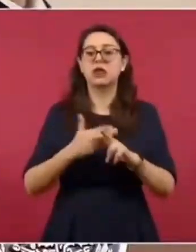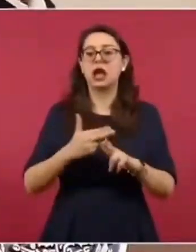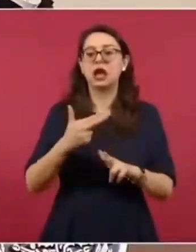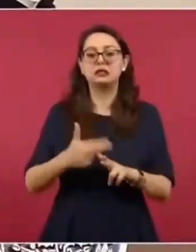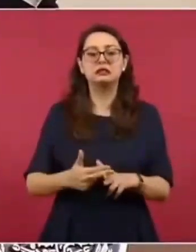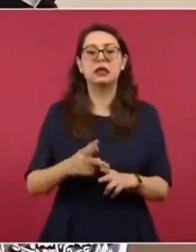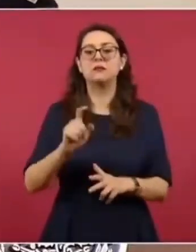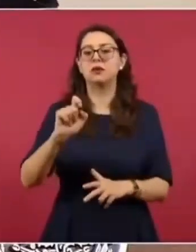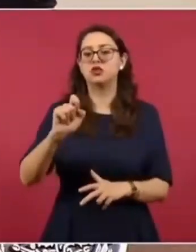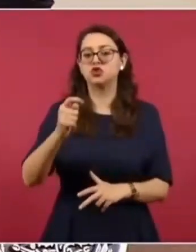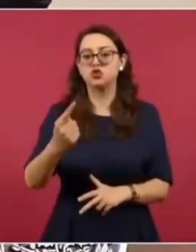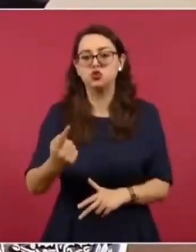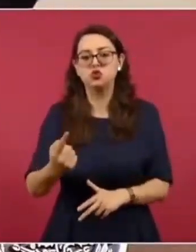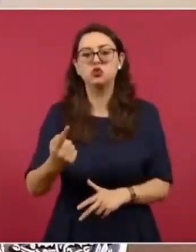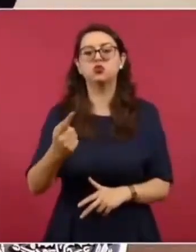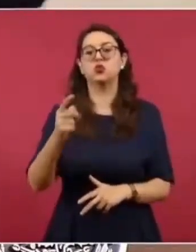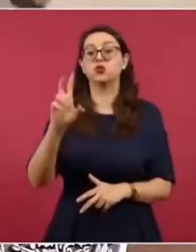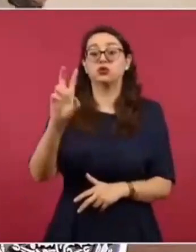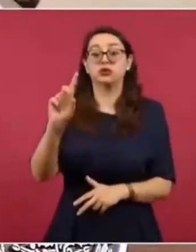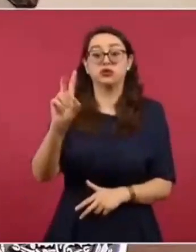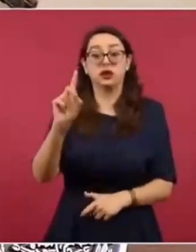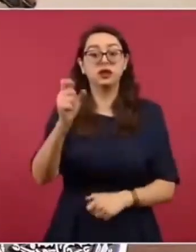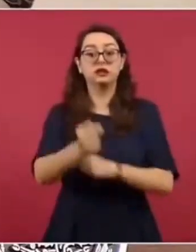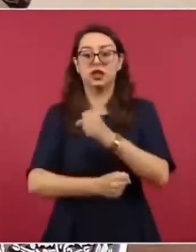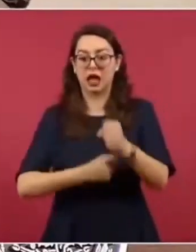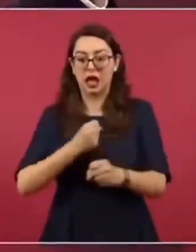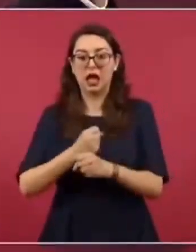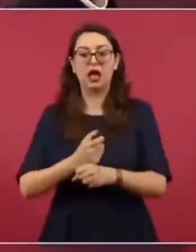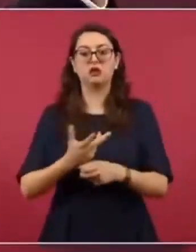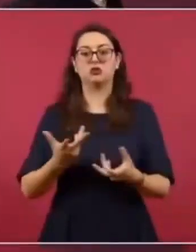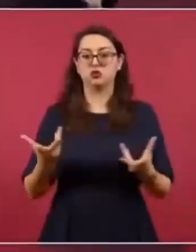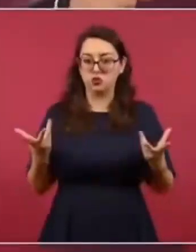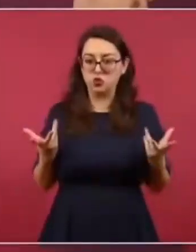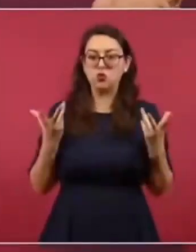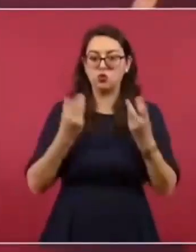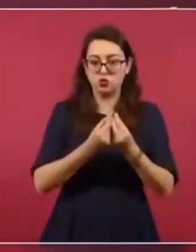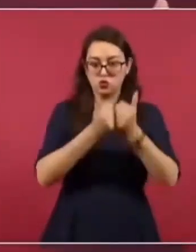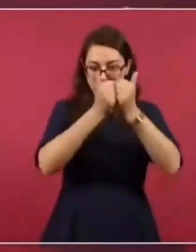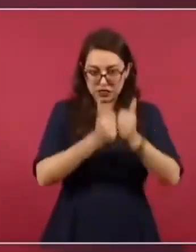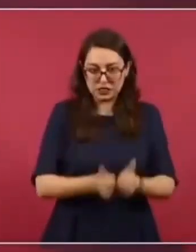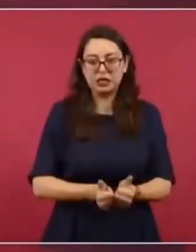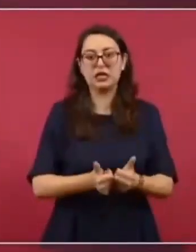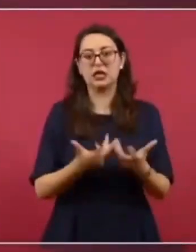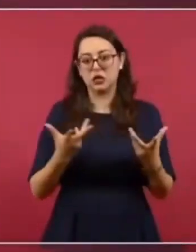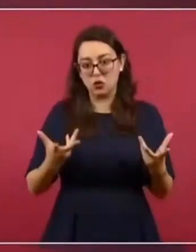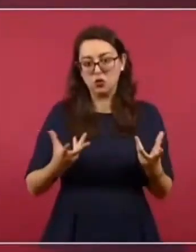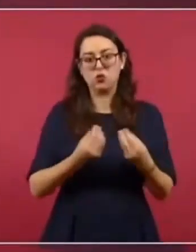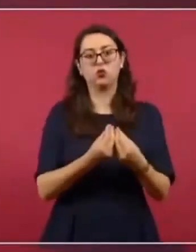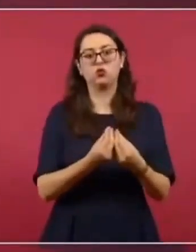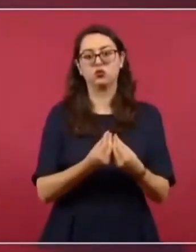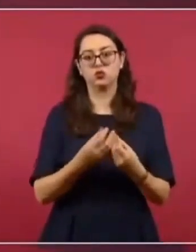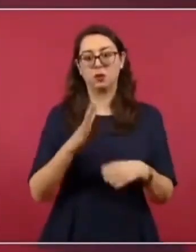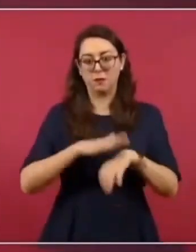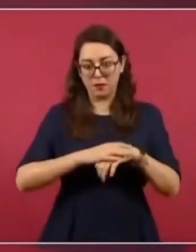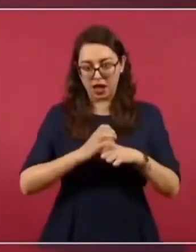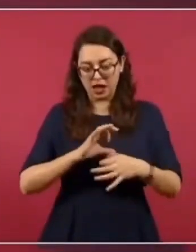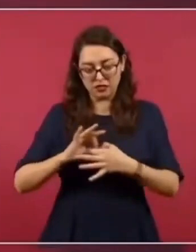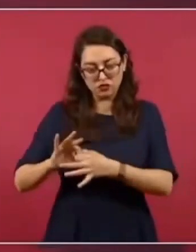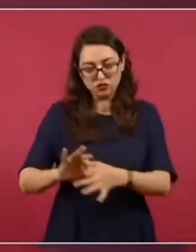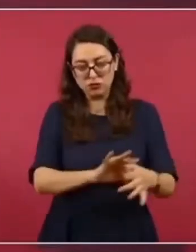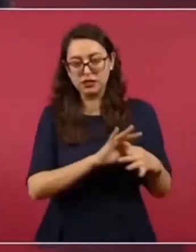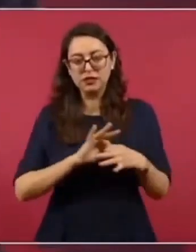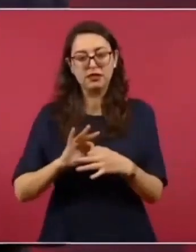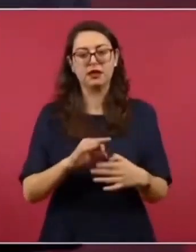21, hasta los 30. ahí con ellos que se fortalezca